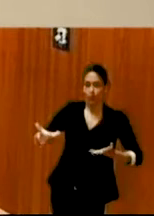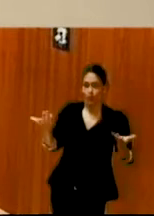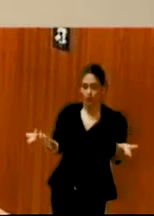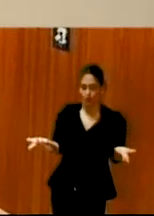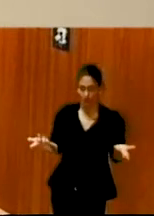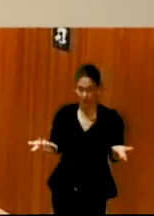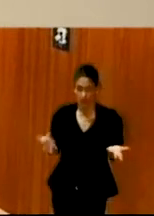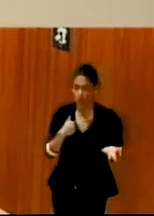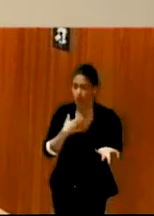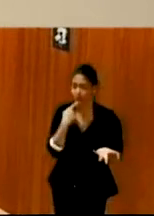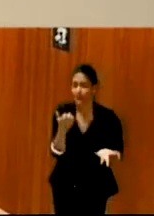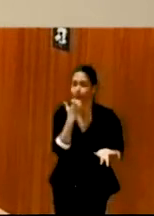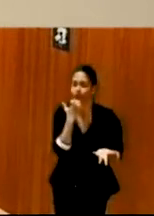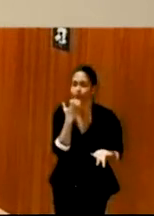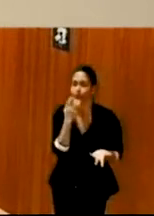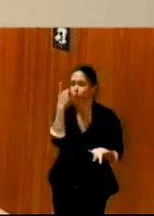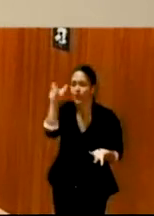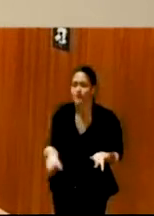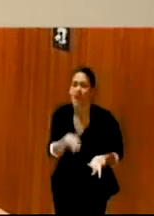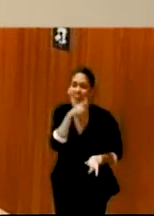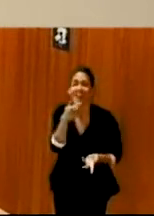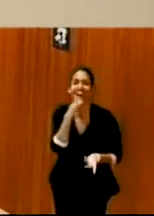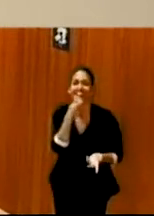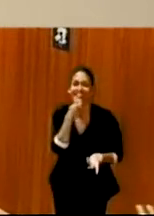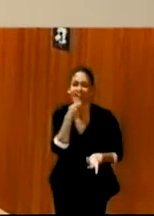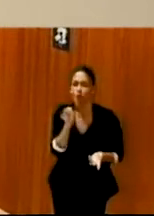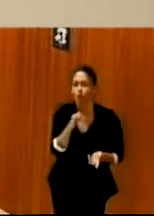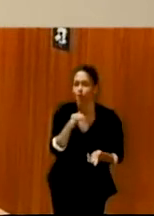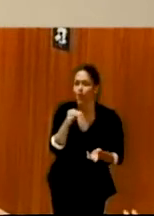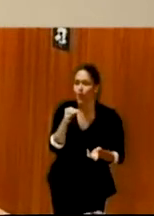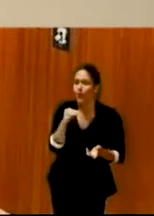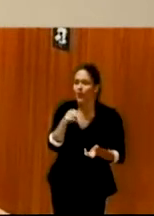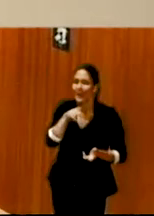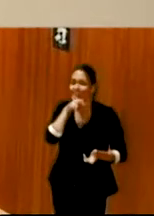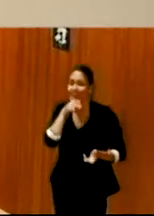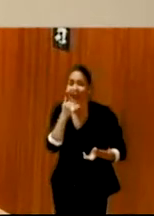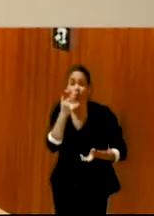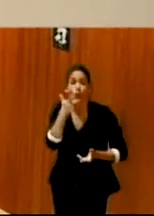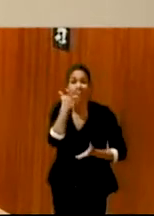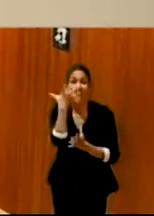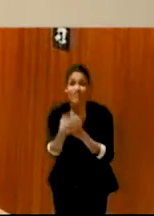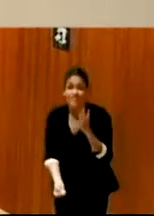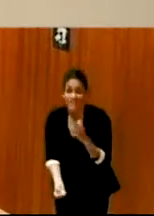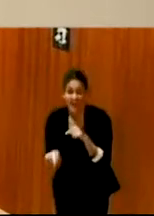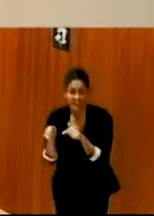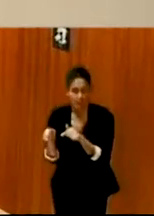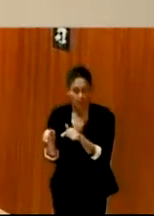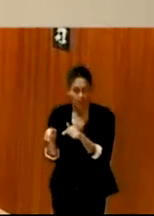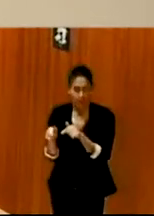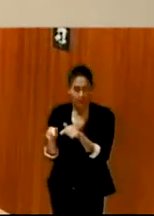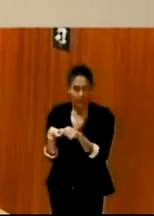Quiero decir, por ejemplo, cuando alguien habla en inglés, si habla mal cuando sale en la televisión, alguna de estas personas que luego todos comentamos porque